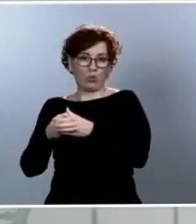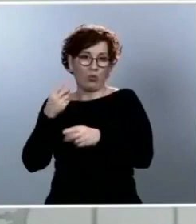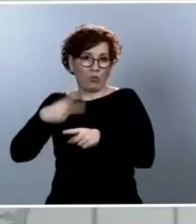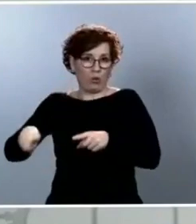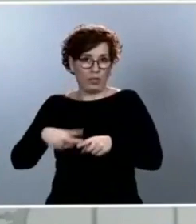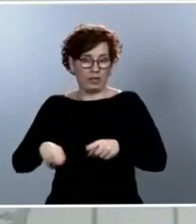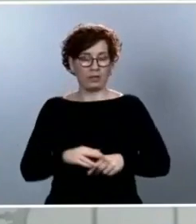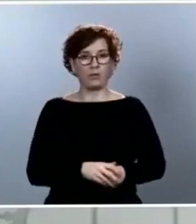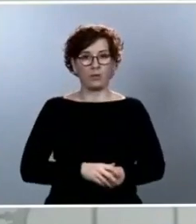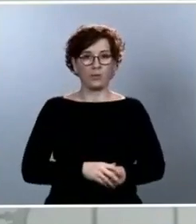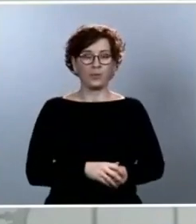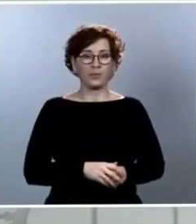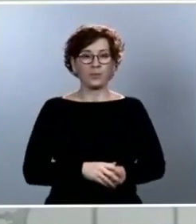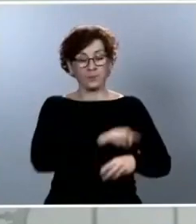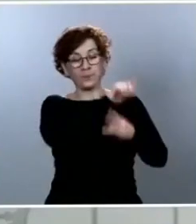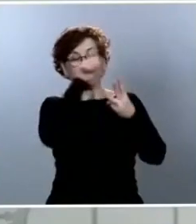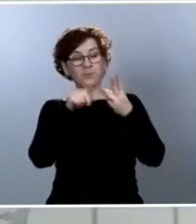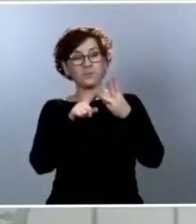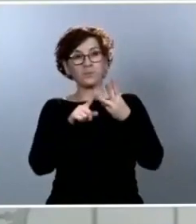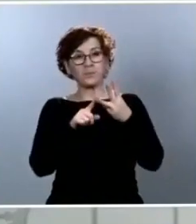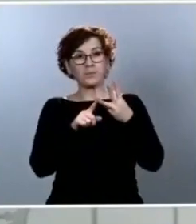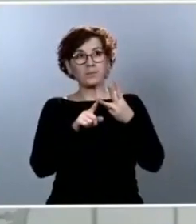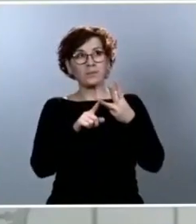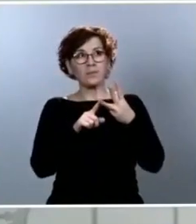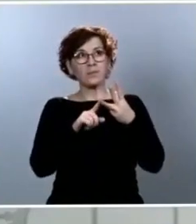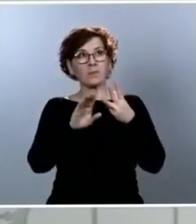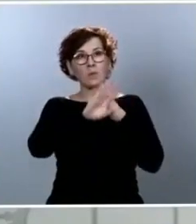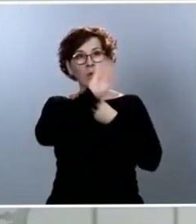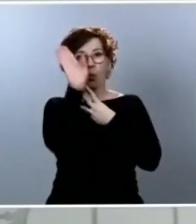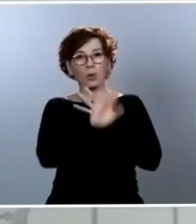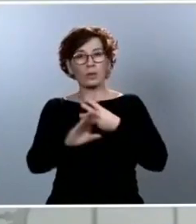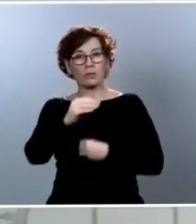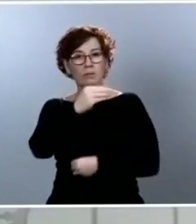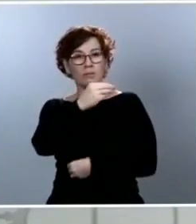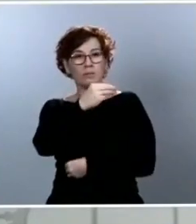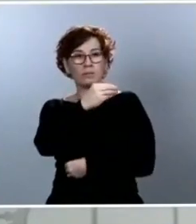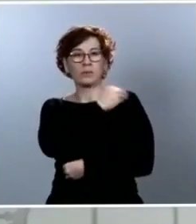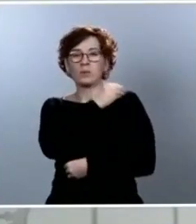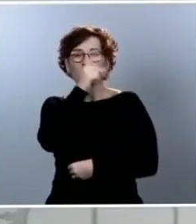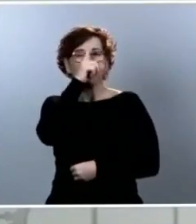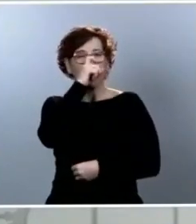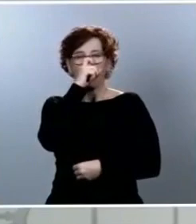la última de las preguntas, que no recuerdo ahora mismo,